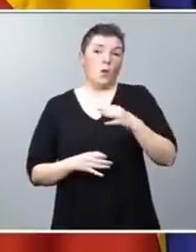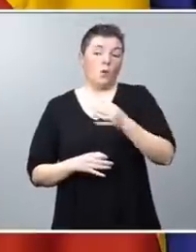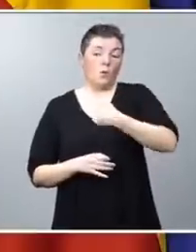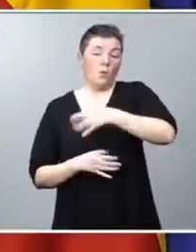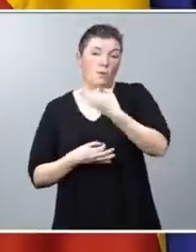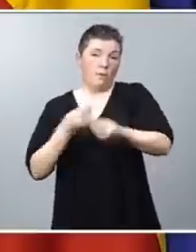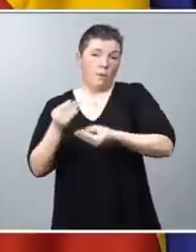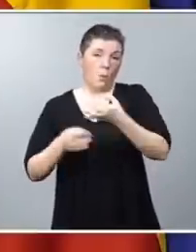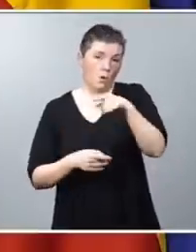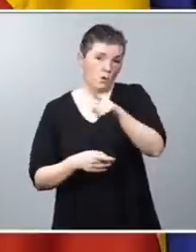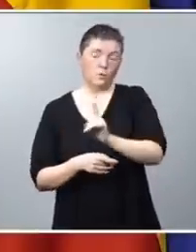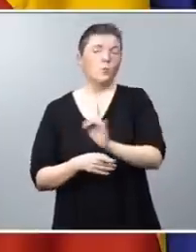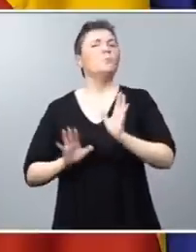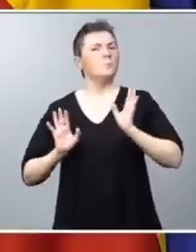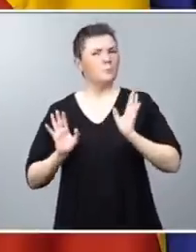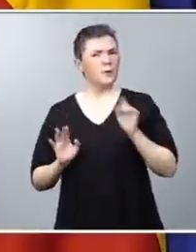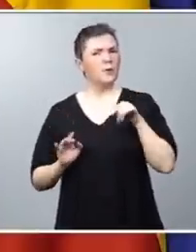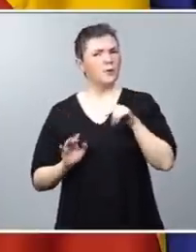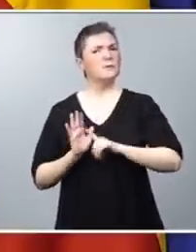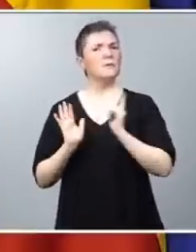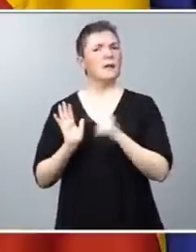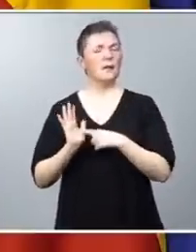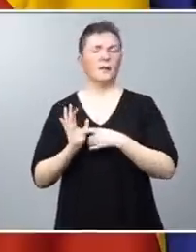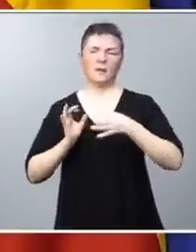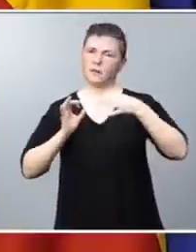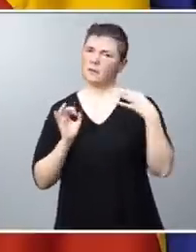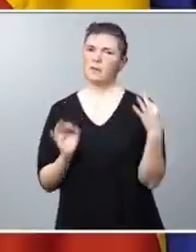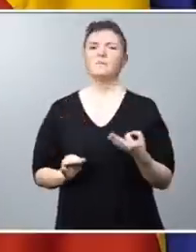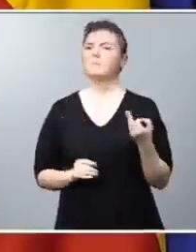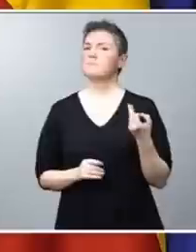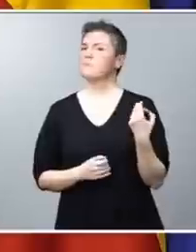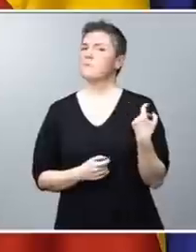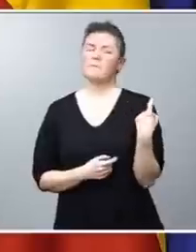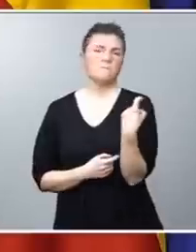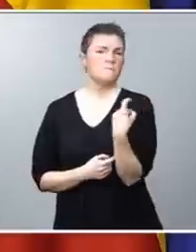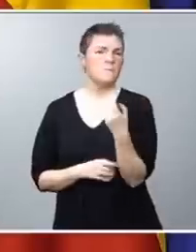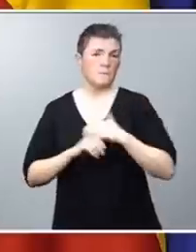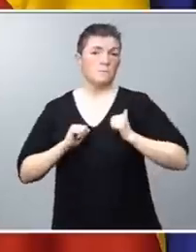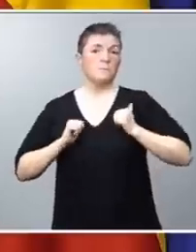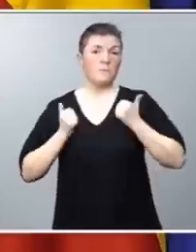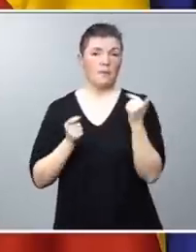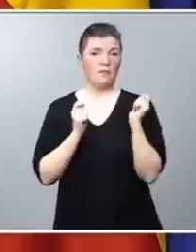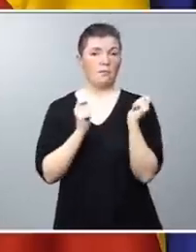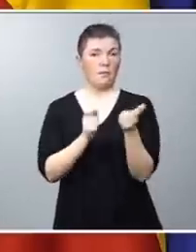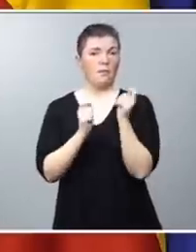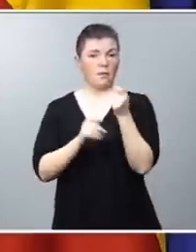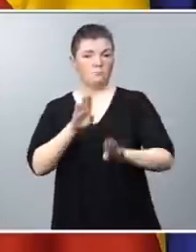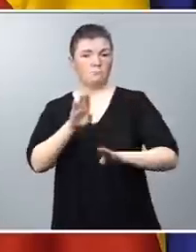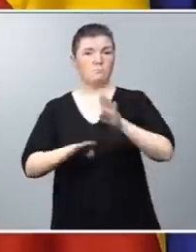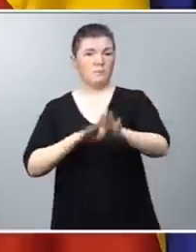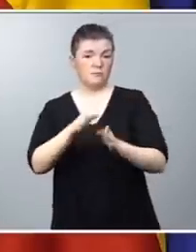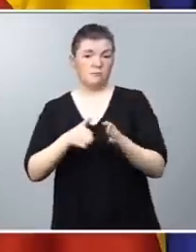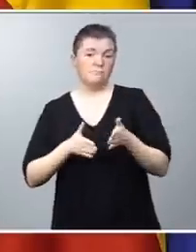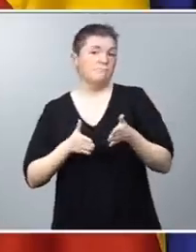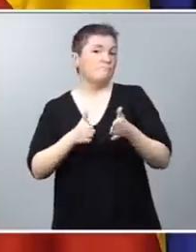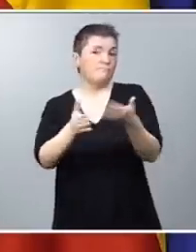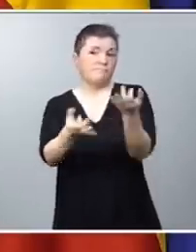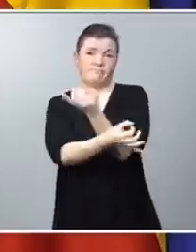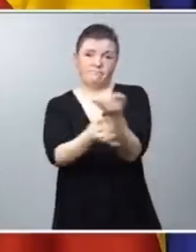pero desde luego esta ley era absolutamente imprescindible para empezar a dar los primeros pasos en la dirección correcta.